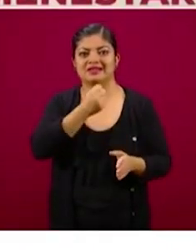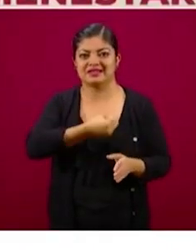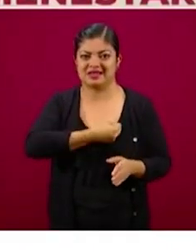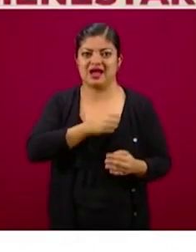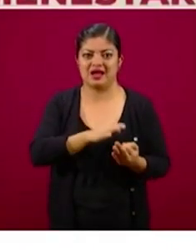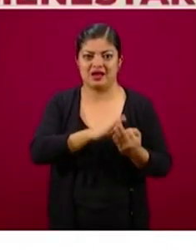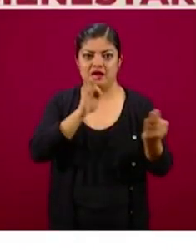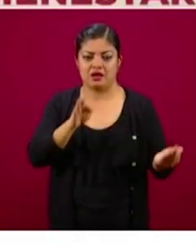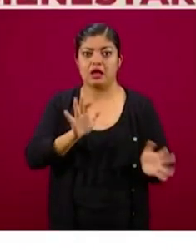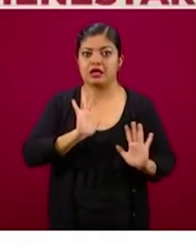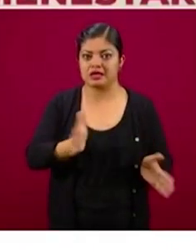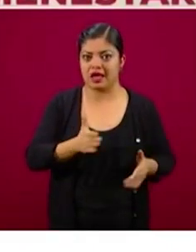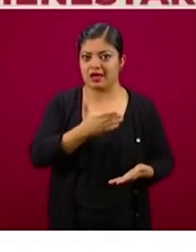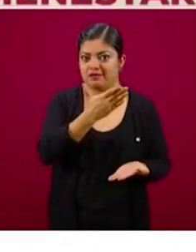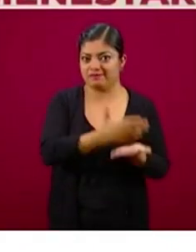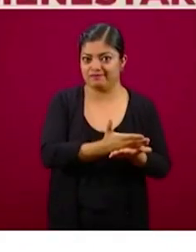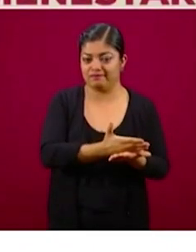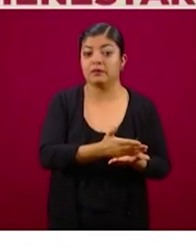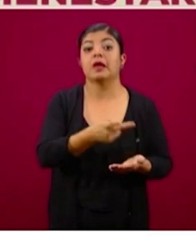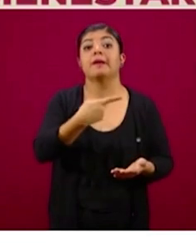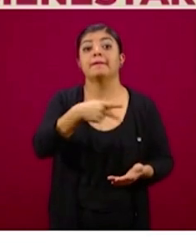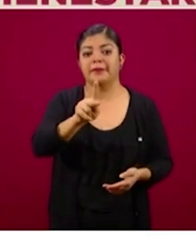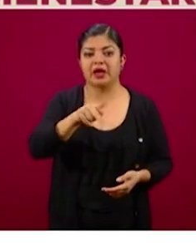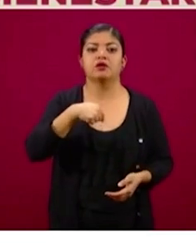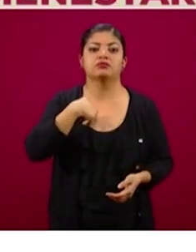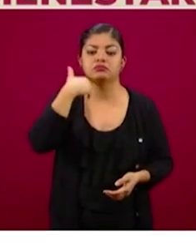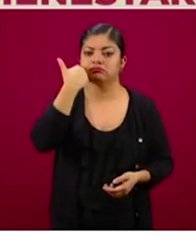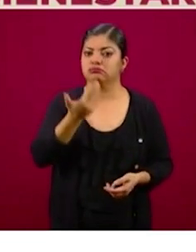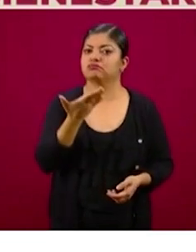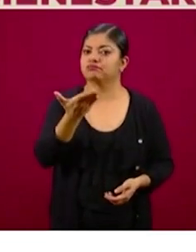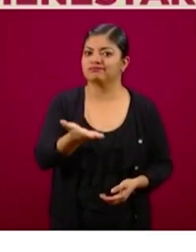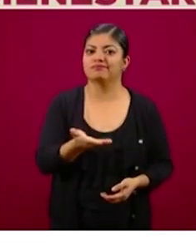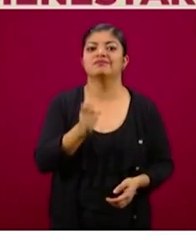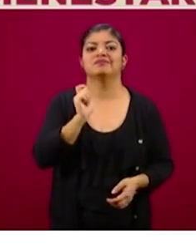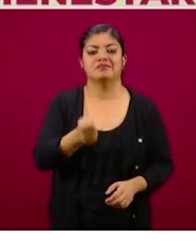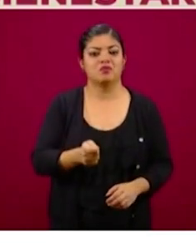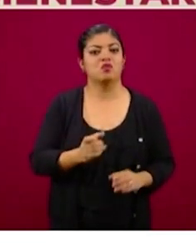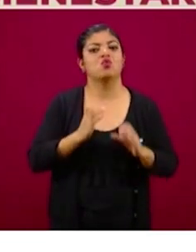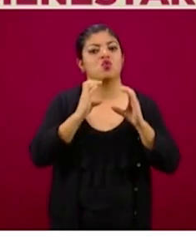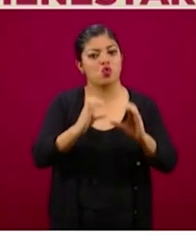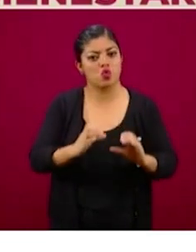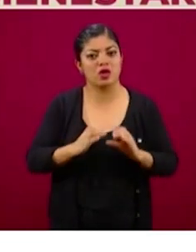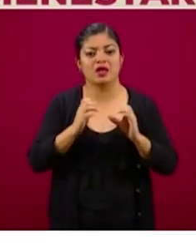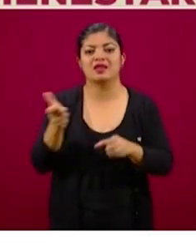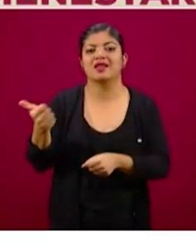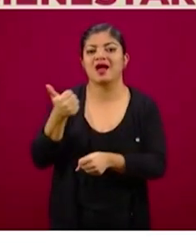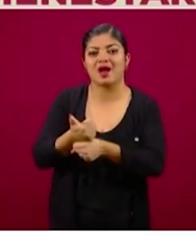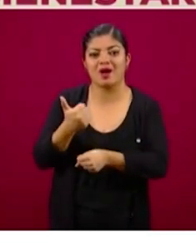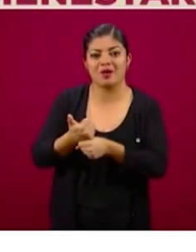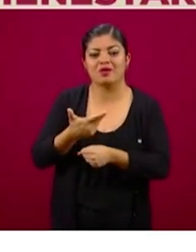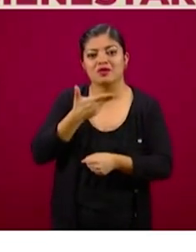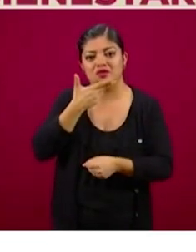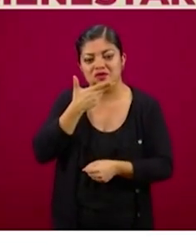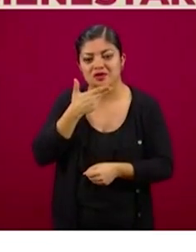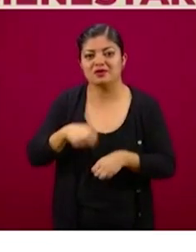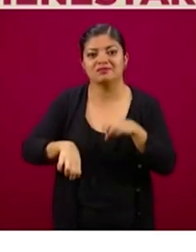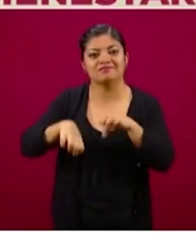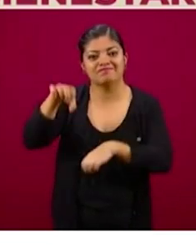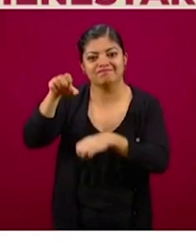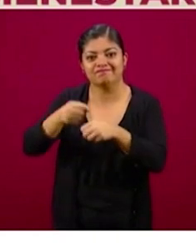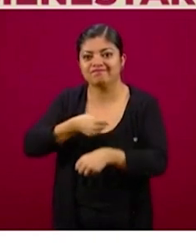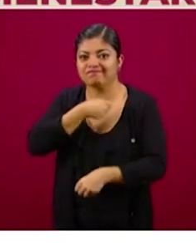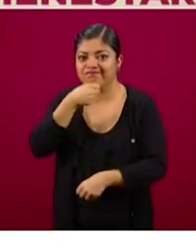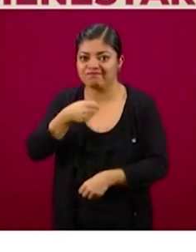que va concluyendo, pero que queremos pedirles que sigamos cuidando a nuestros abuelitos, a nuestros adultos mayores